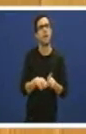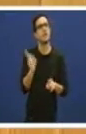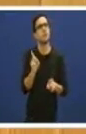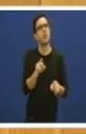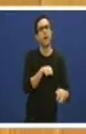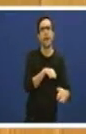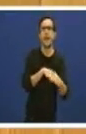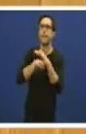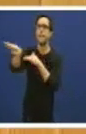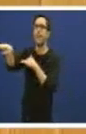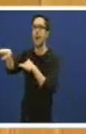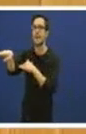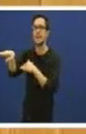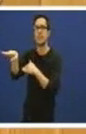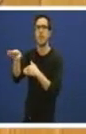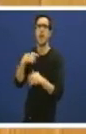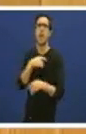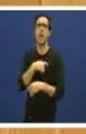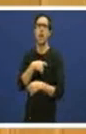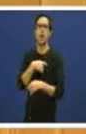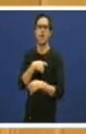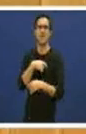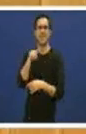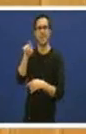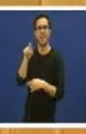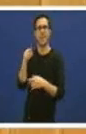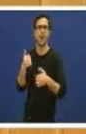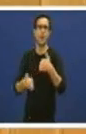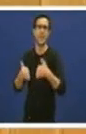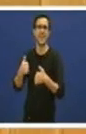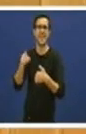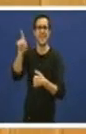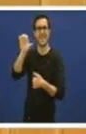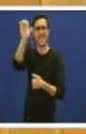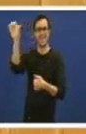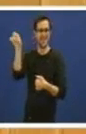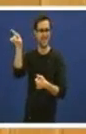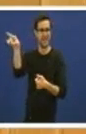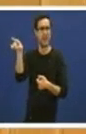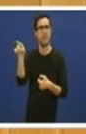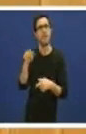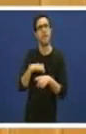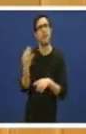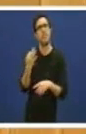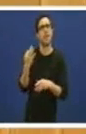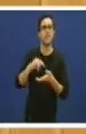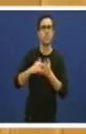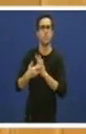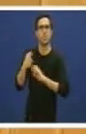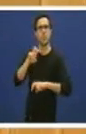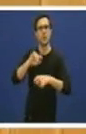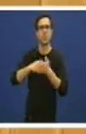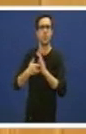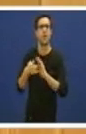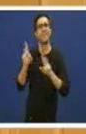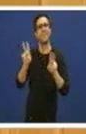comisario da competencia decindo de que é necesario resolver o problema do sistema de suspensión do sistema de arrendamento